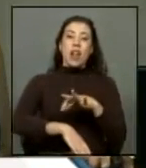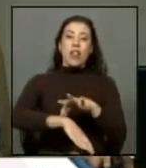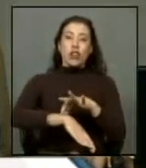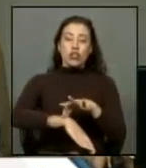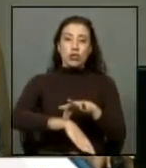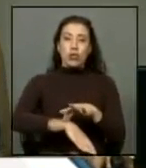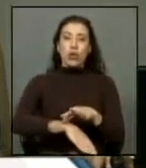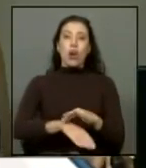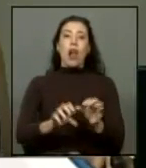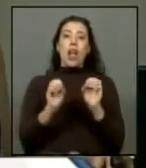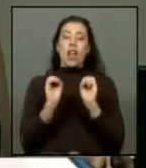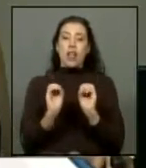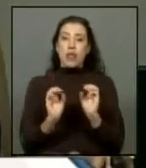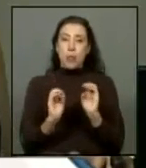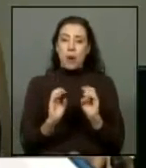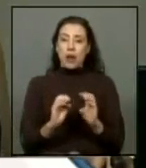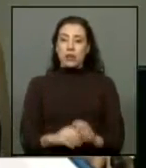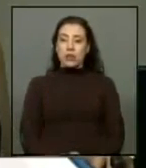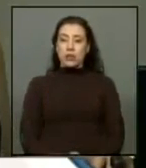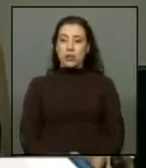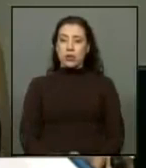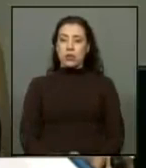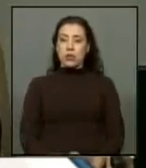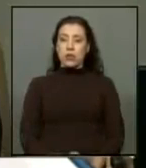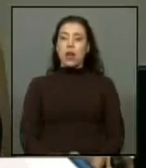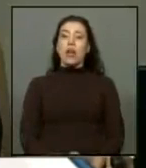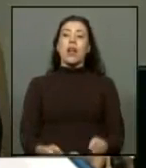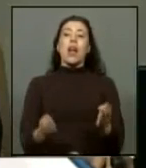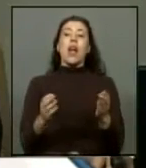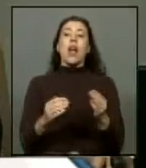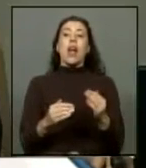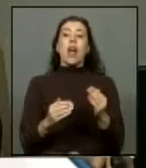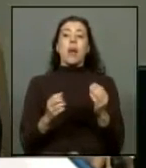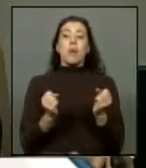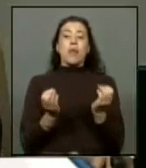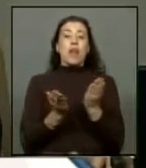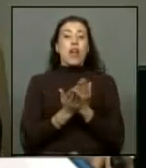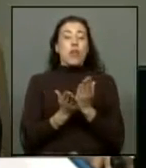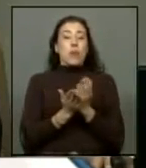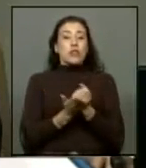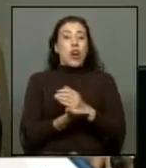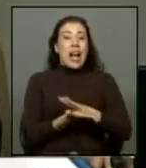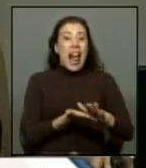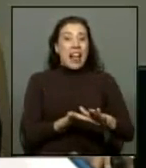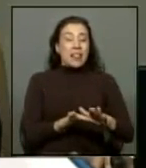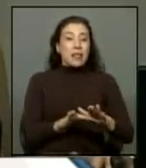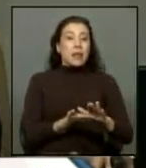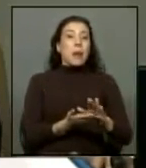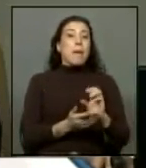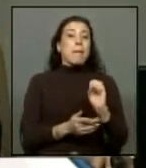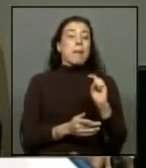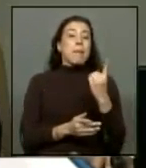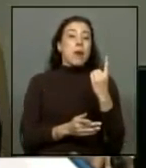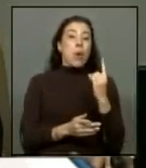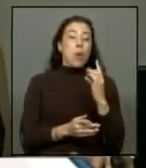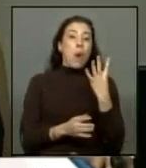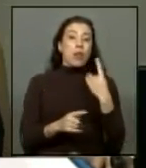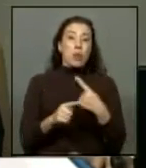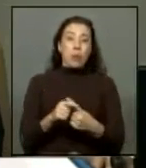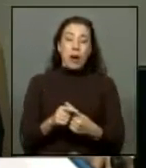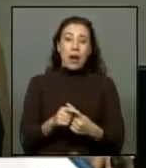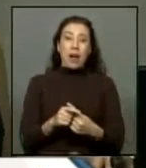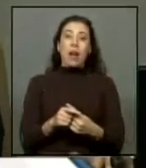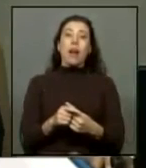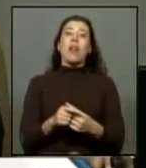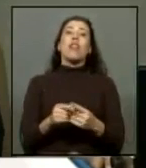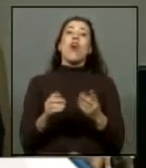los beneficios educacionales que tienen la continuidad gratuita en la educación básica media y superior en materia de